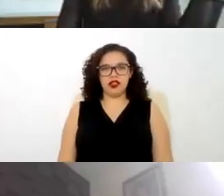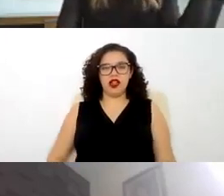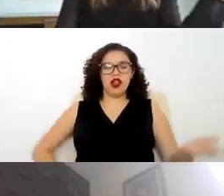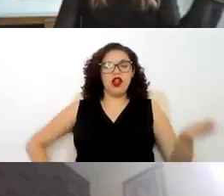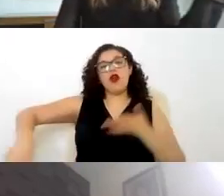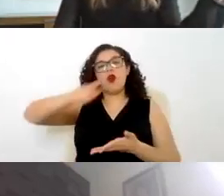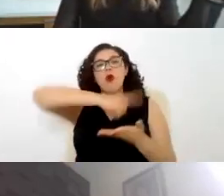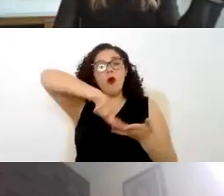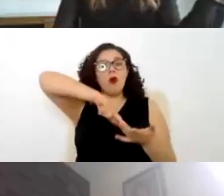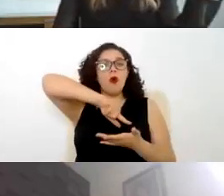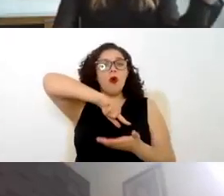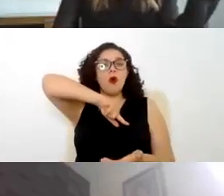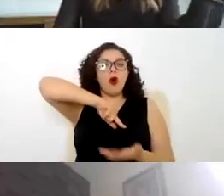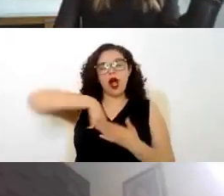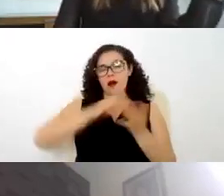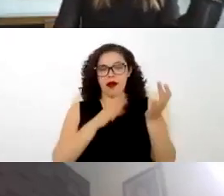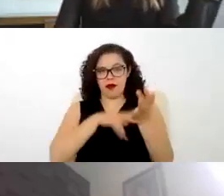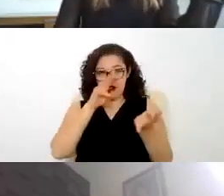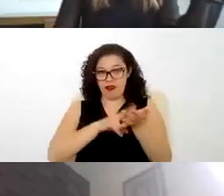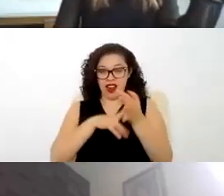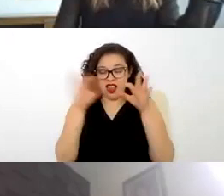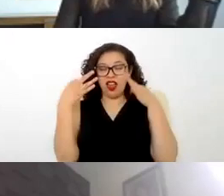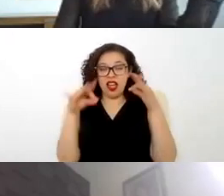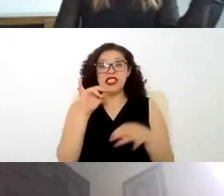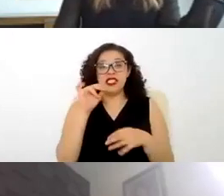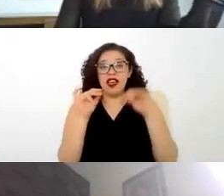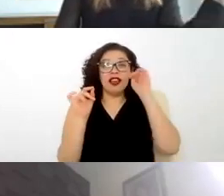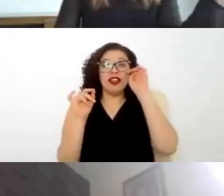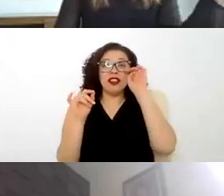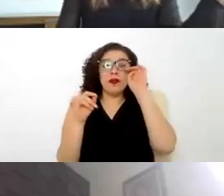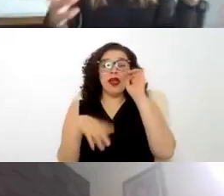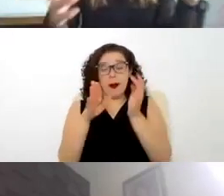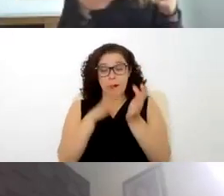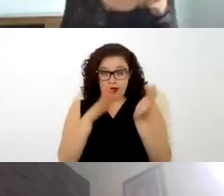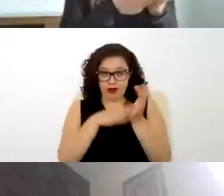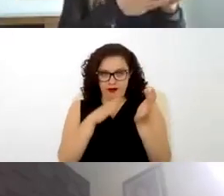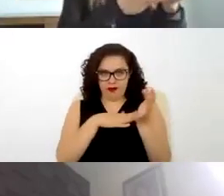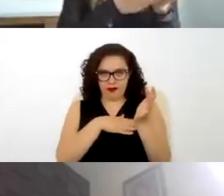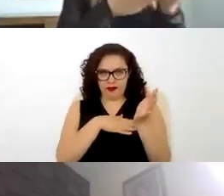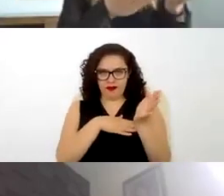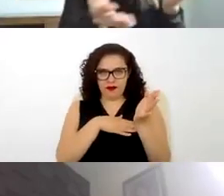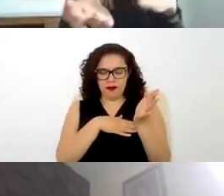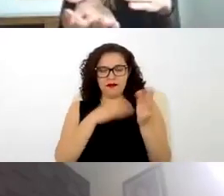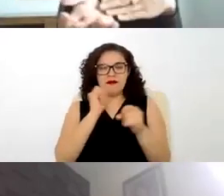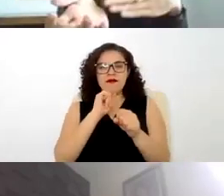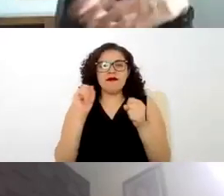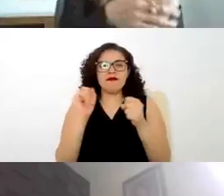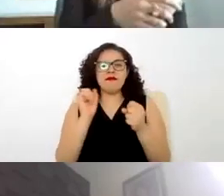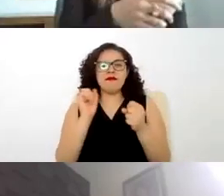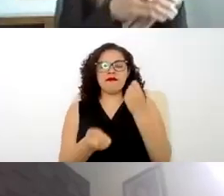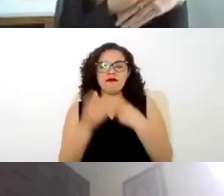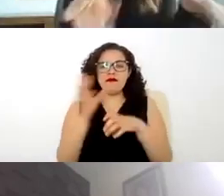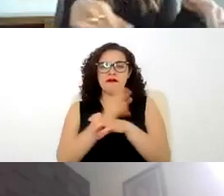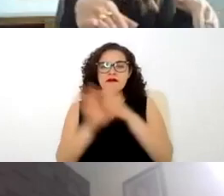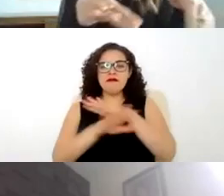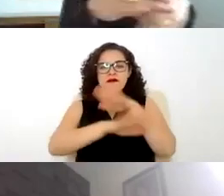va a surtir efectos ese documento en dicho documento pues se van a establecer las condiciones mínimas de trabajo y